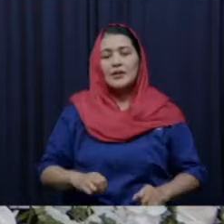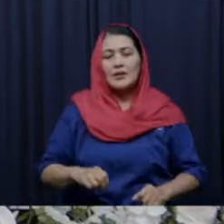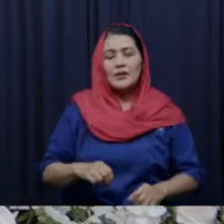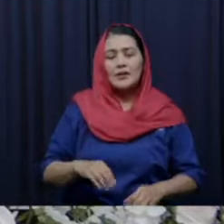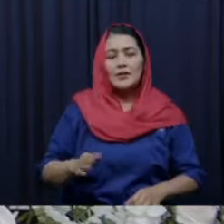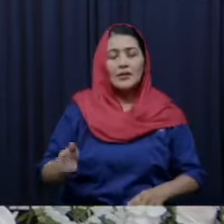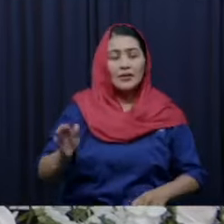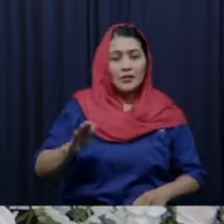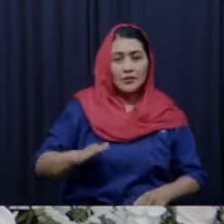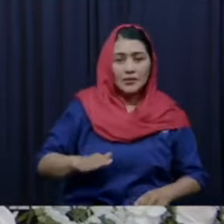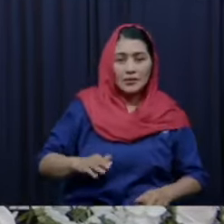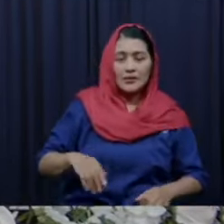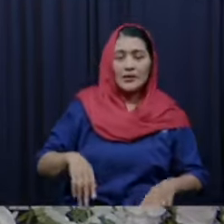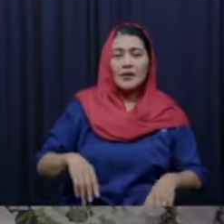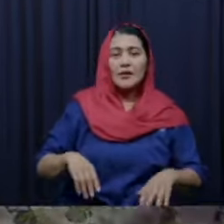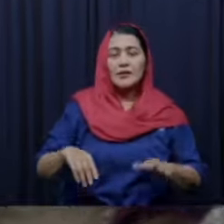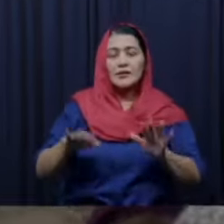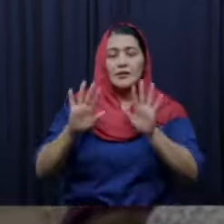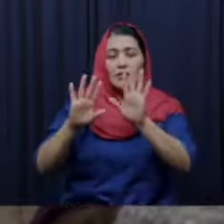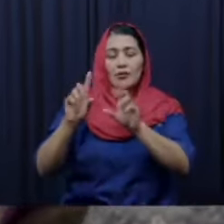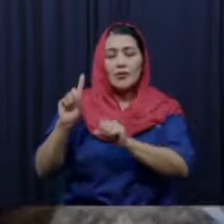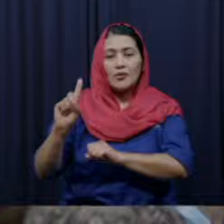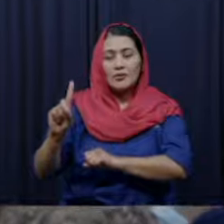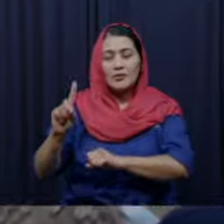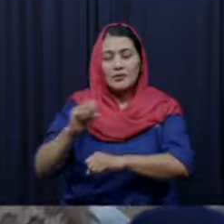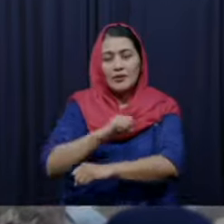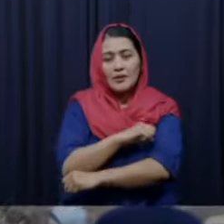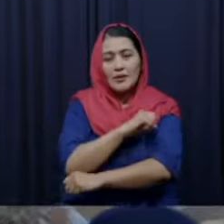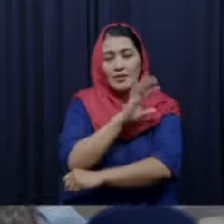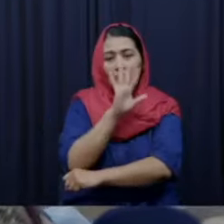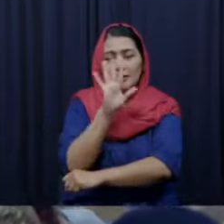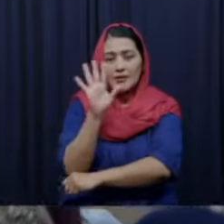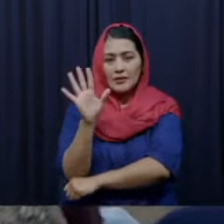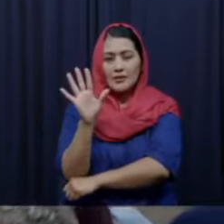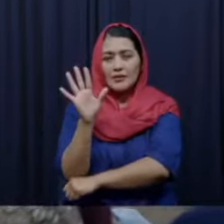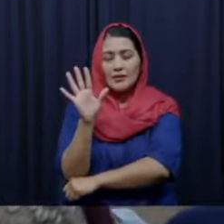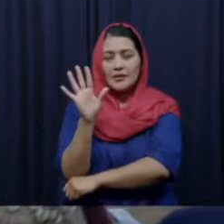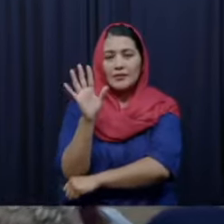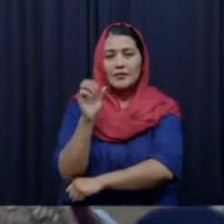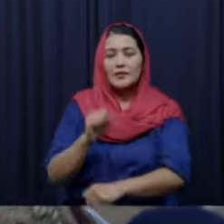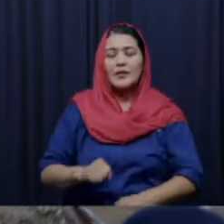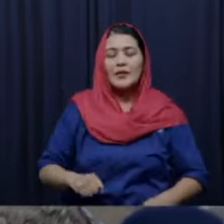una nena por favor atendámosla le damos un aplauso al Señor por estas personas